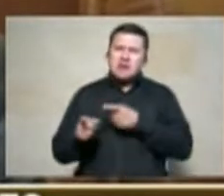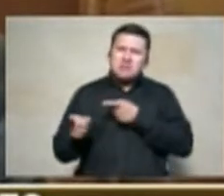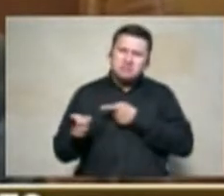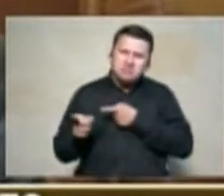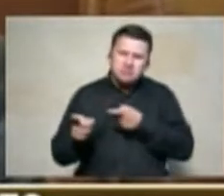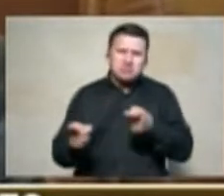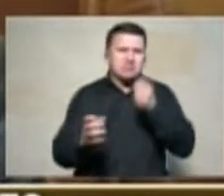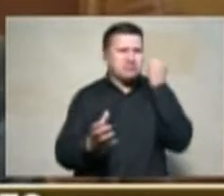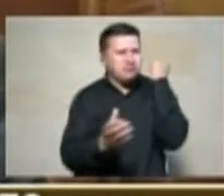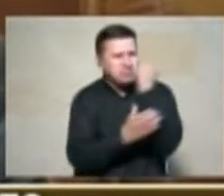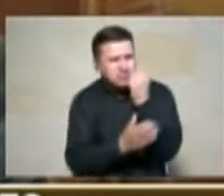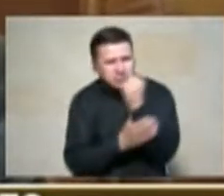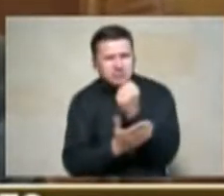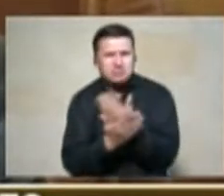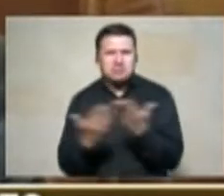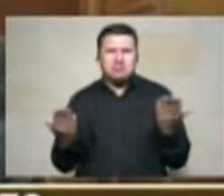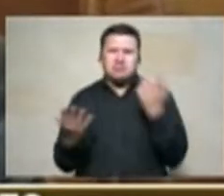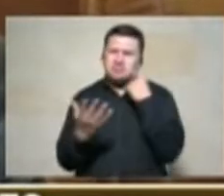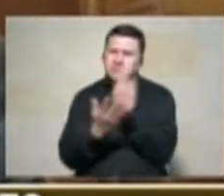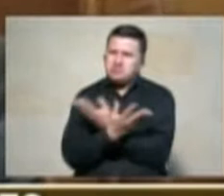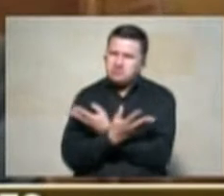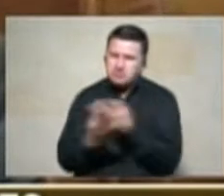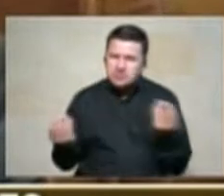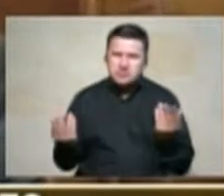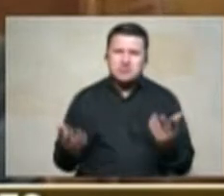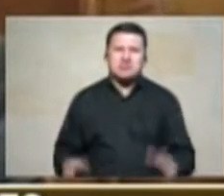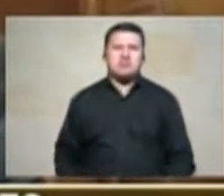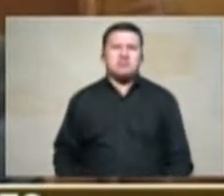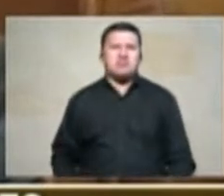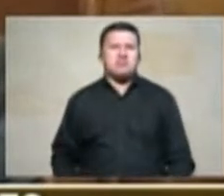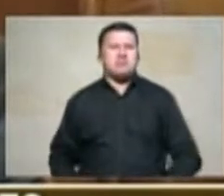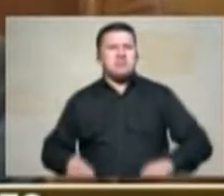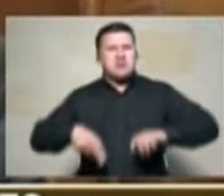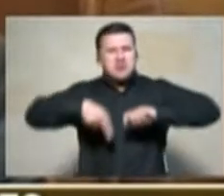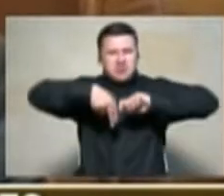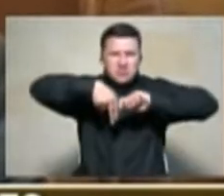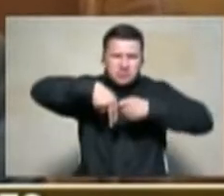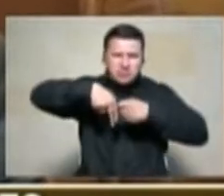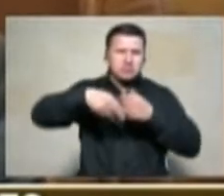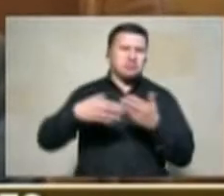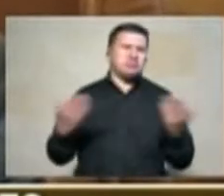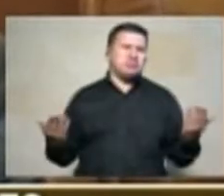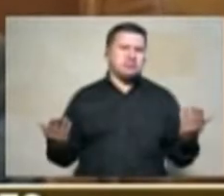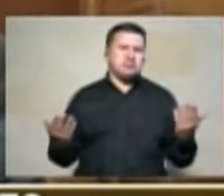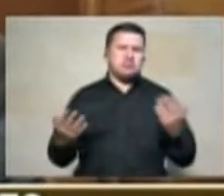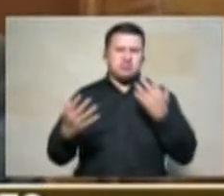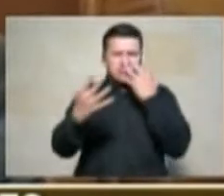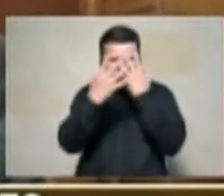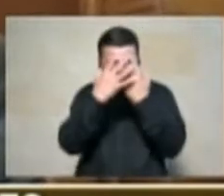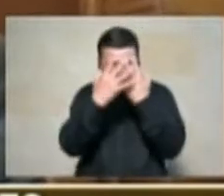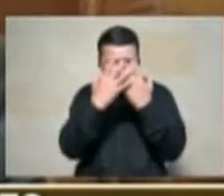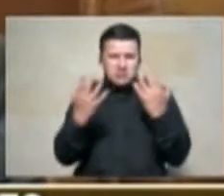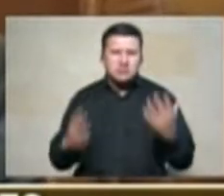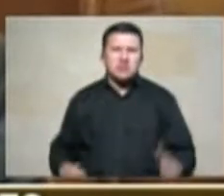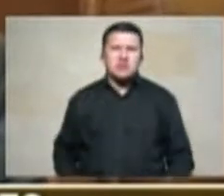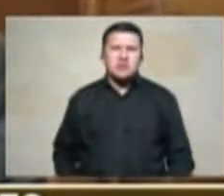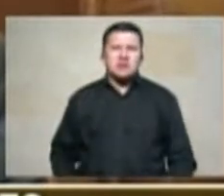con asesinatos con desapariciones con torturas con encarcelamientos